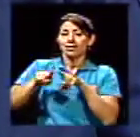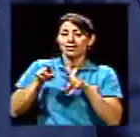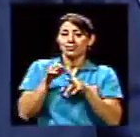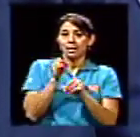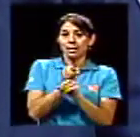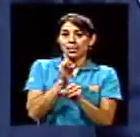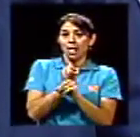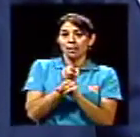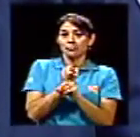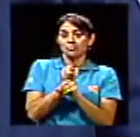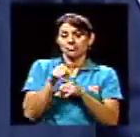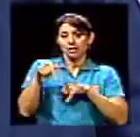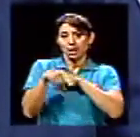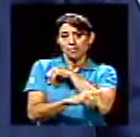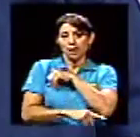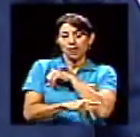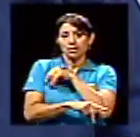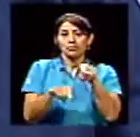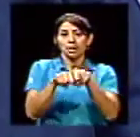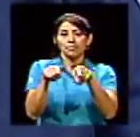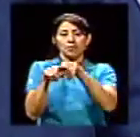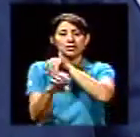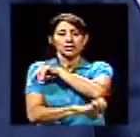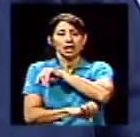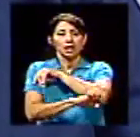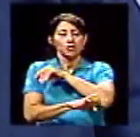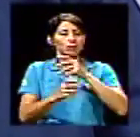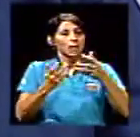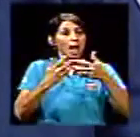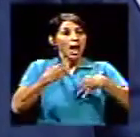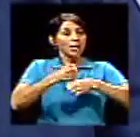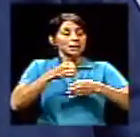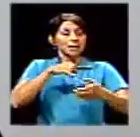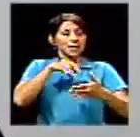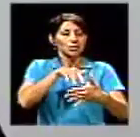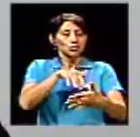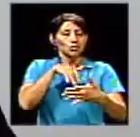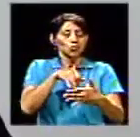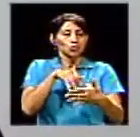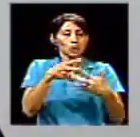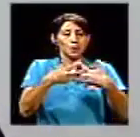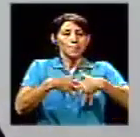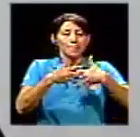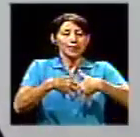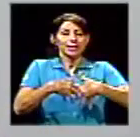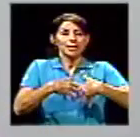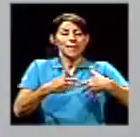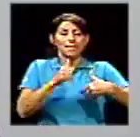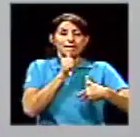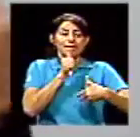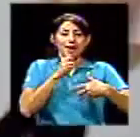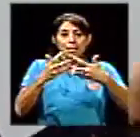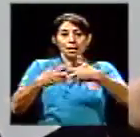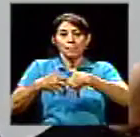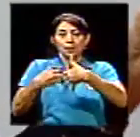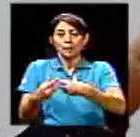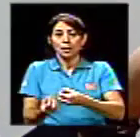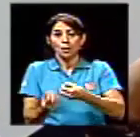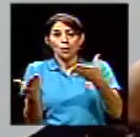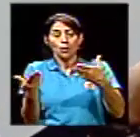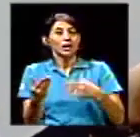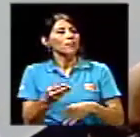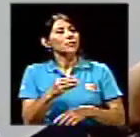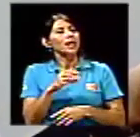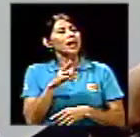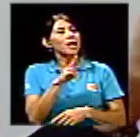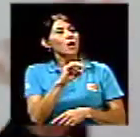país como fuera del país, ya. O empresa privada, empresa pública. Pero sobre... Eso más o menos cuánto tiempo tiene de existir y... La UCES, la